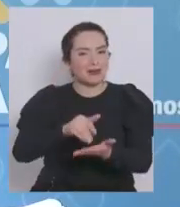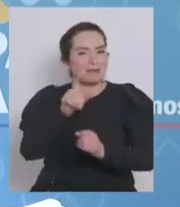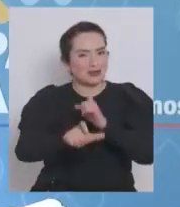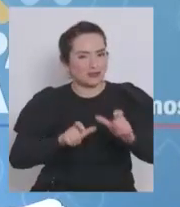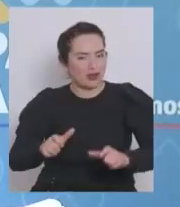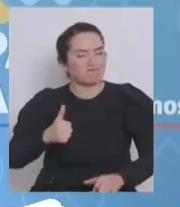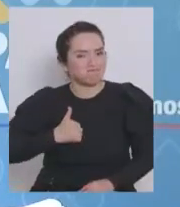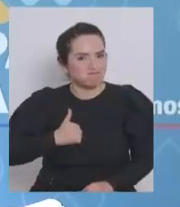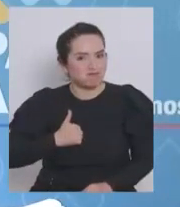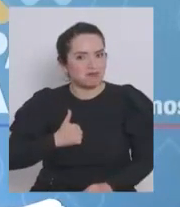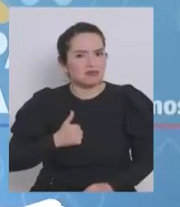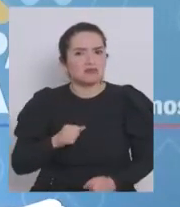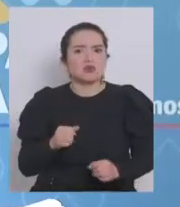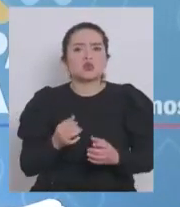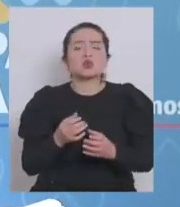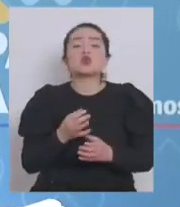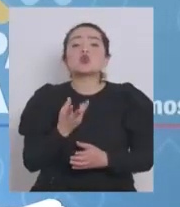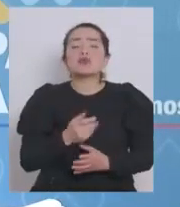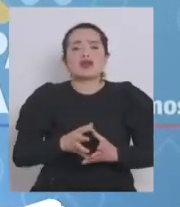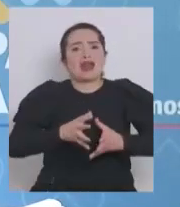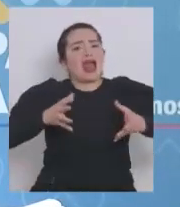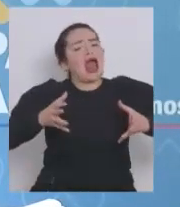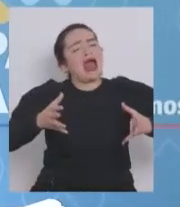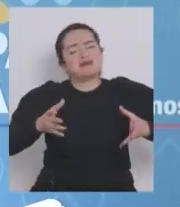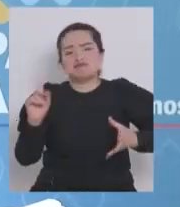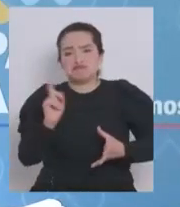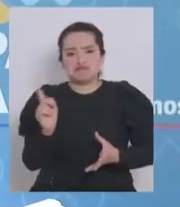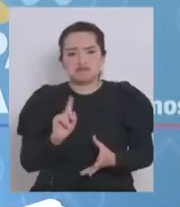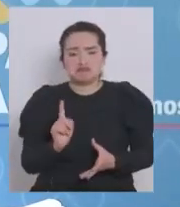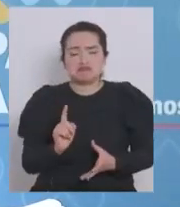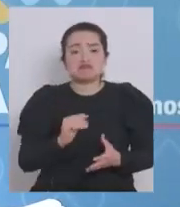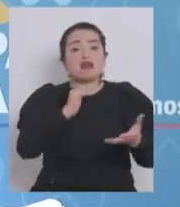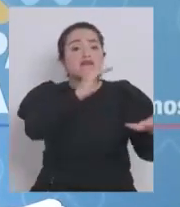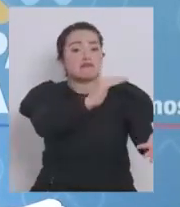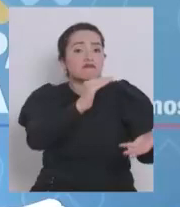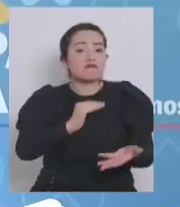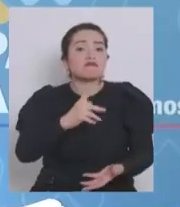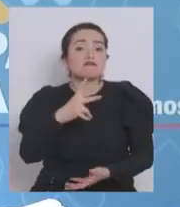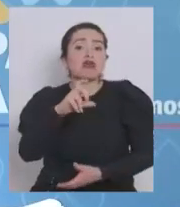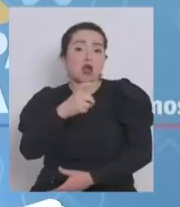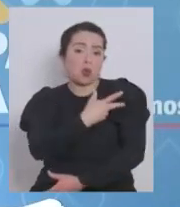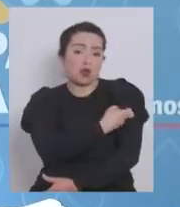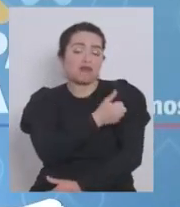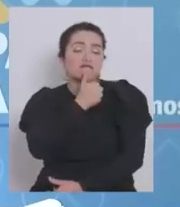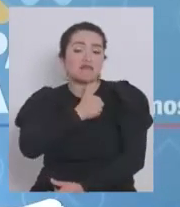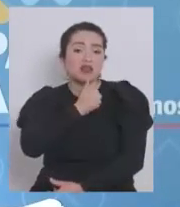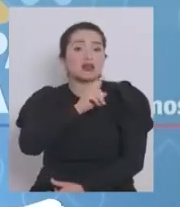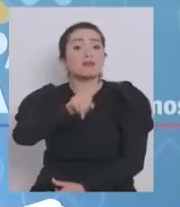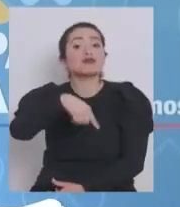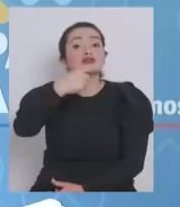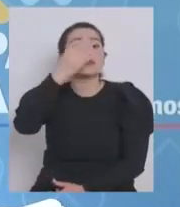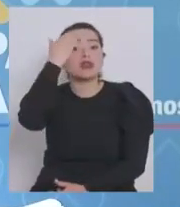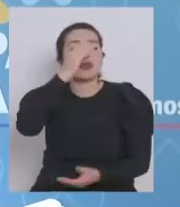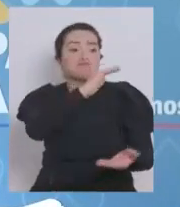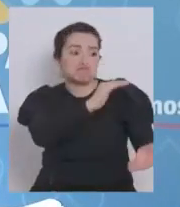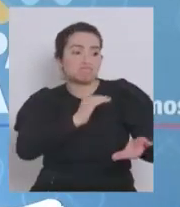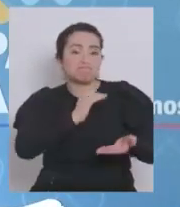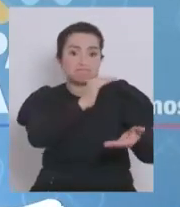tan tan grande de personas, viendo la cantidad de vacunas que nos va a llegar durante estos días. Y eso